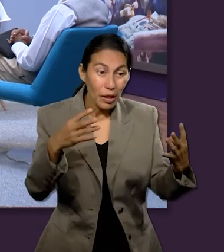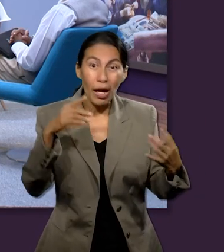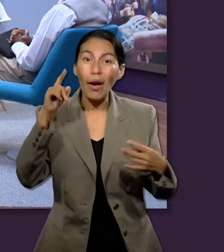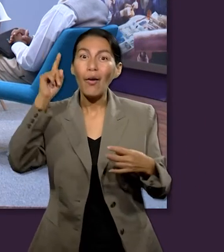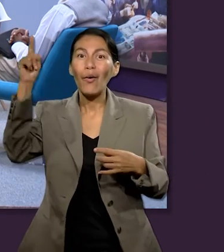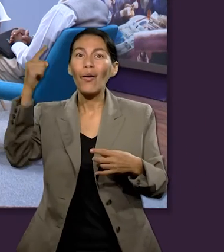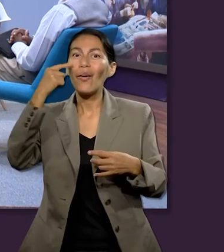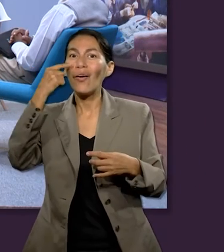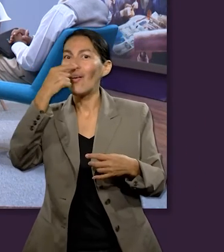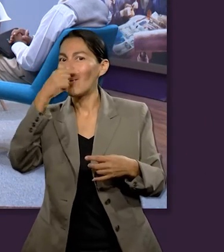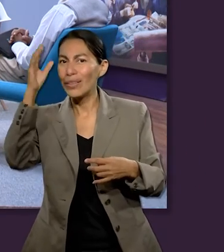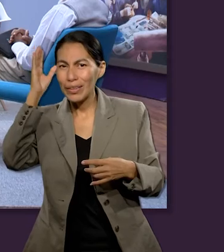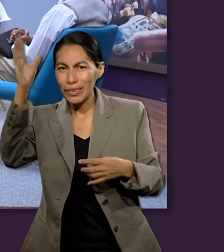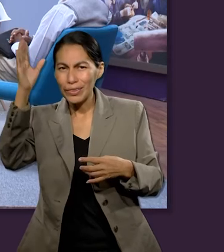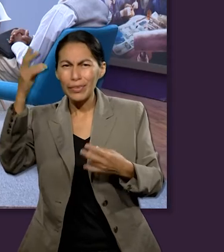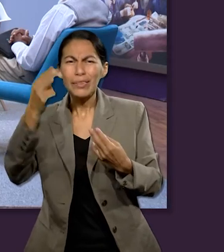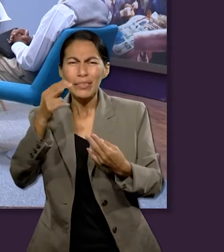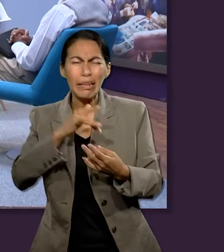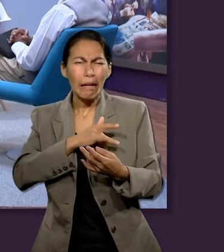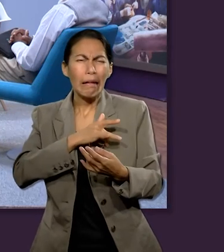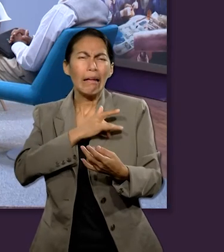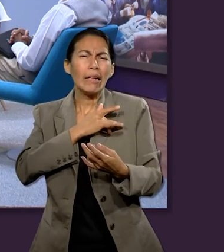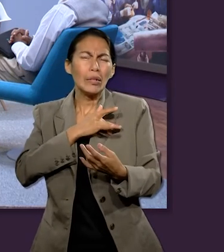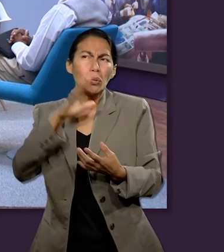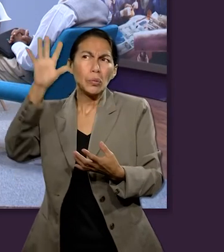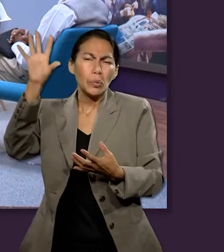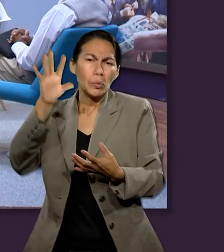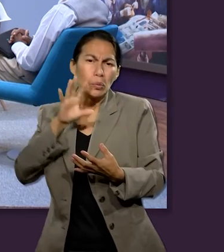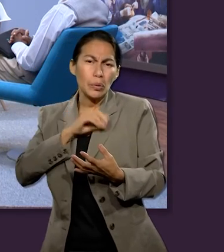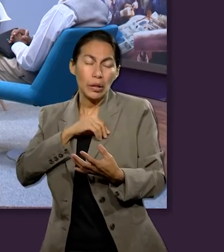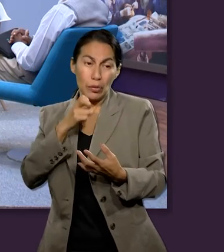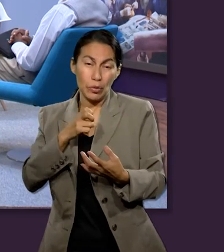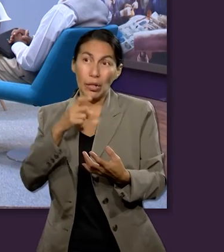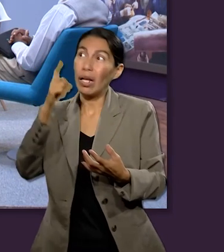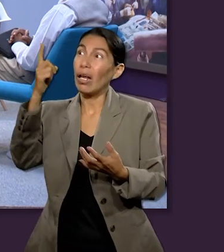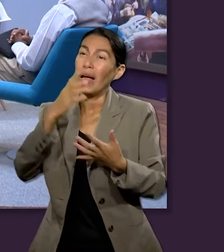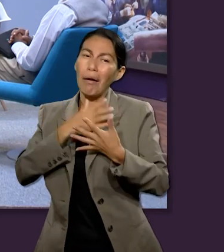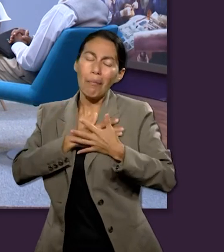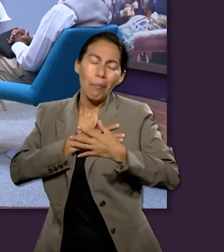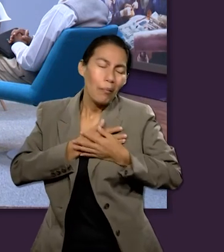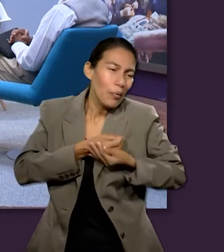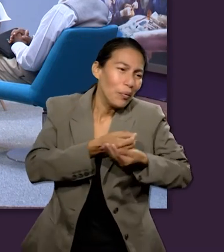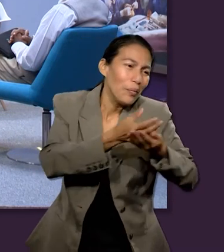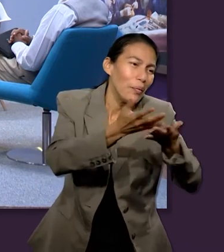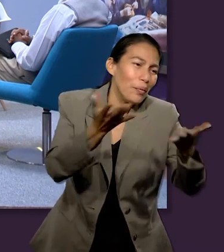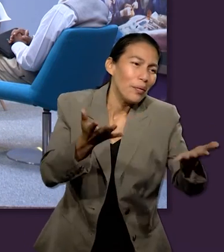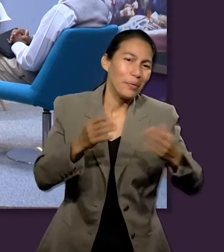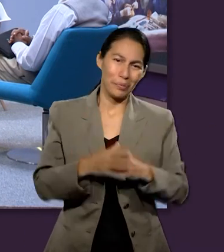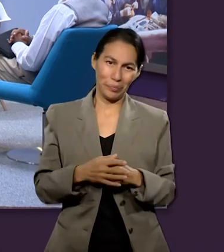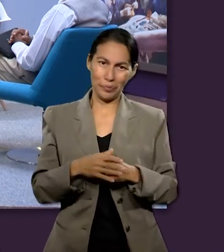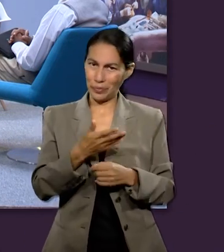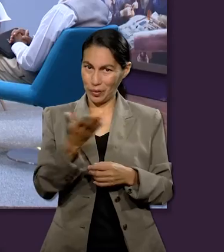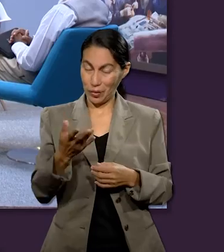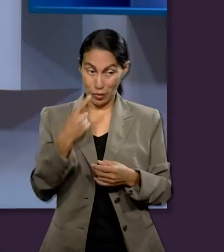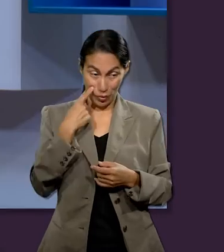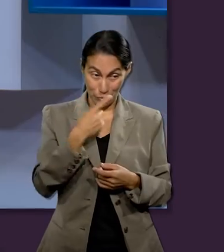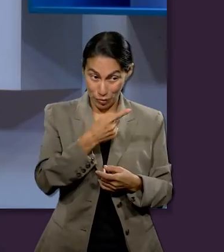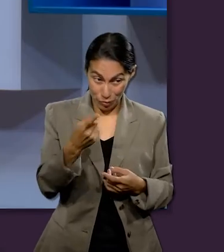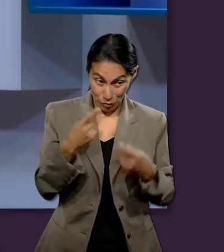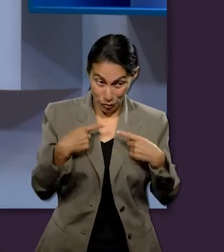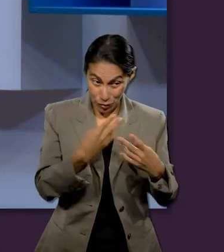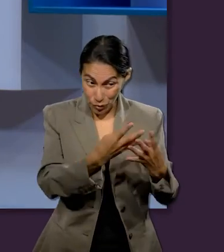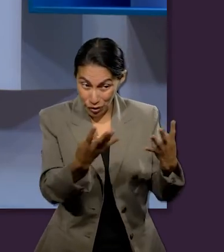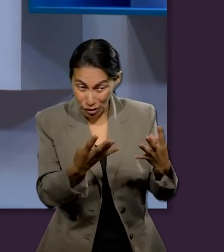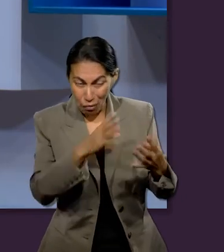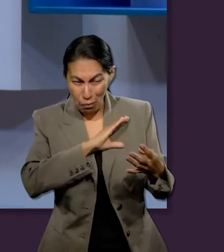de los ojos de Cristo eso nos ayuda a estar listos para la segunda venida nos ayuda a percibir los